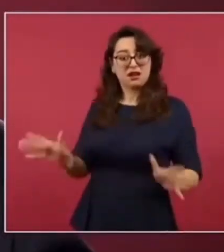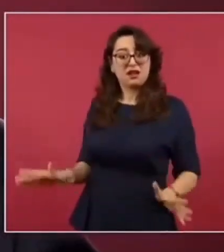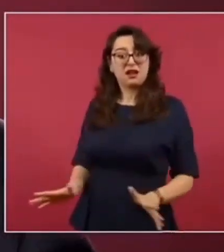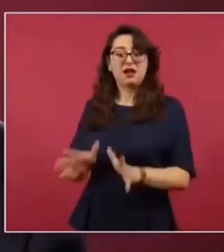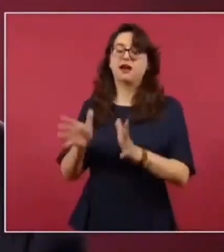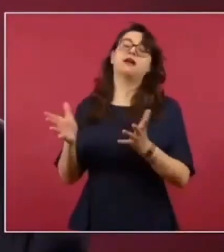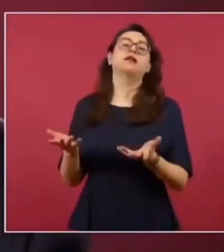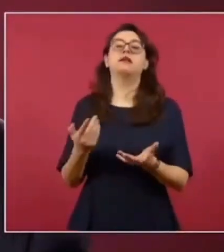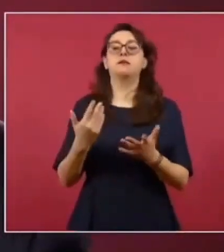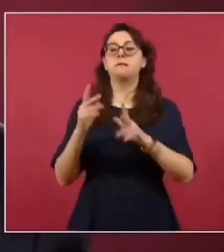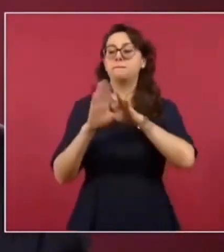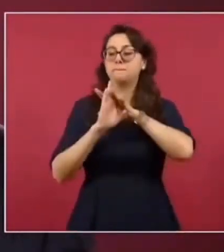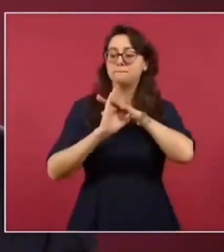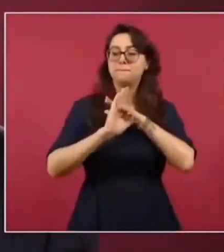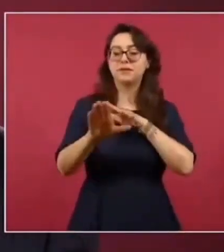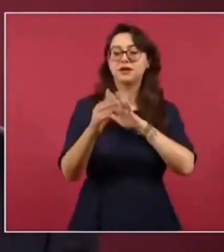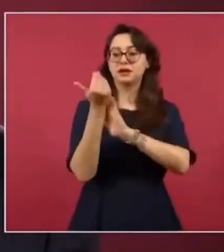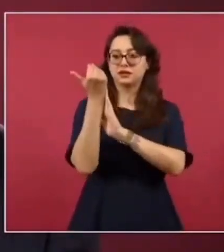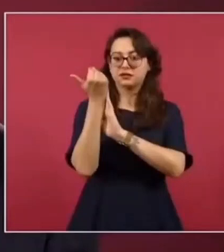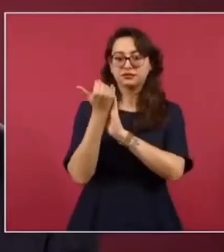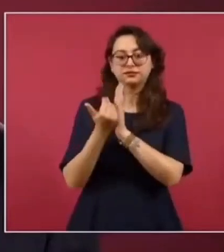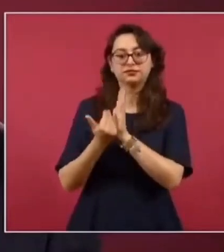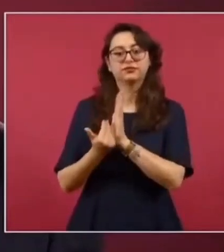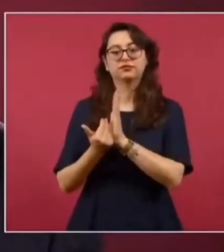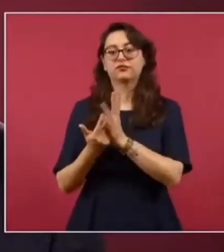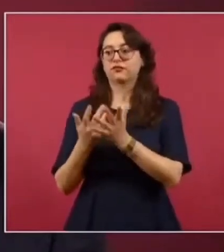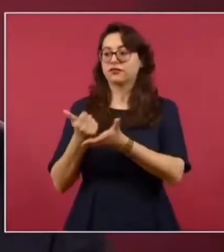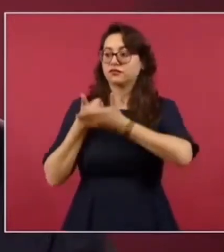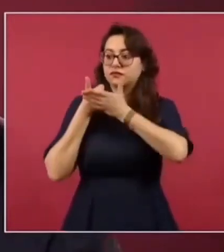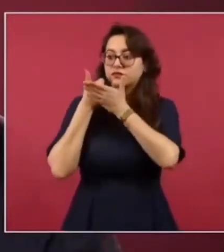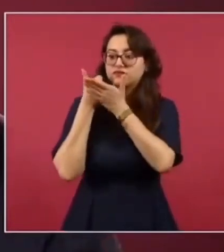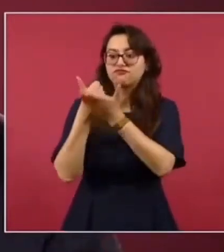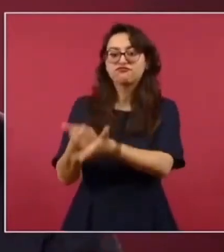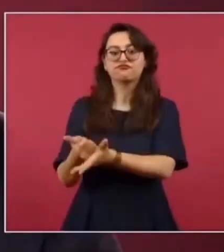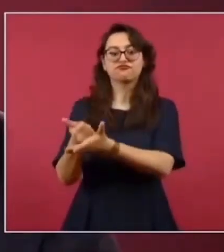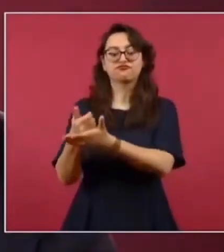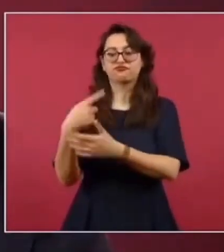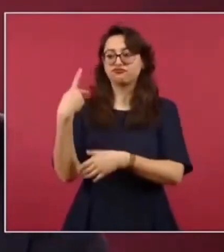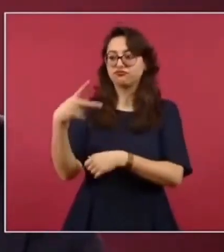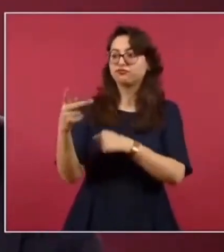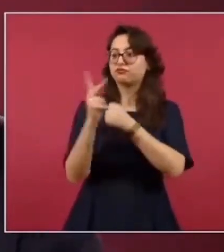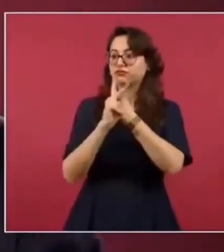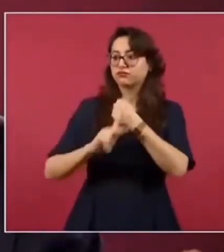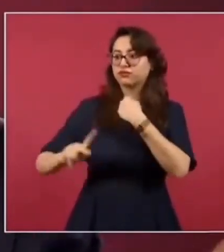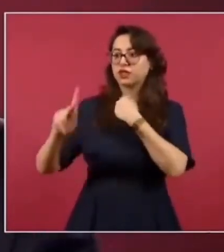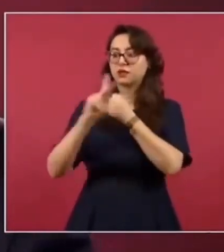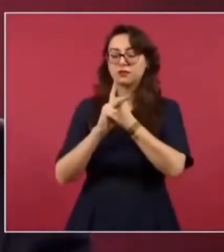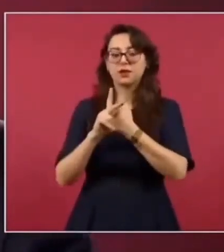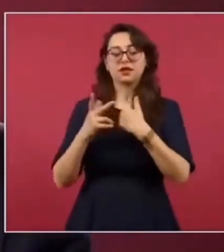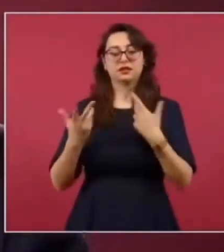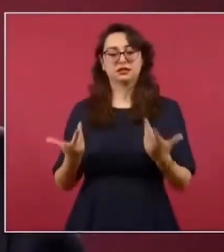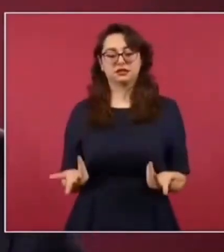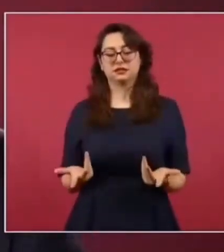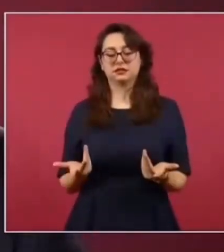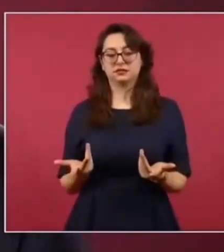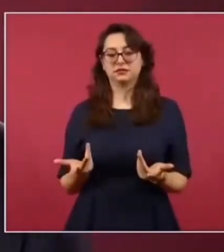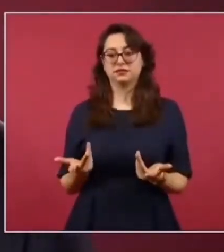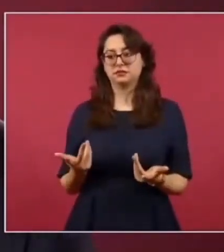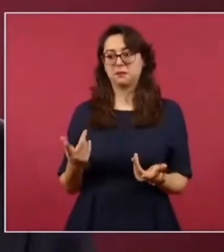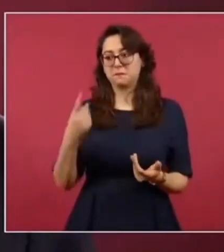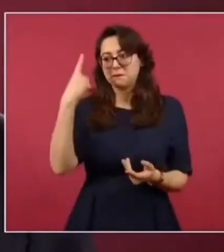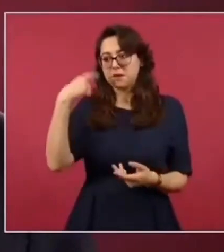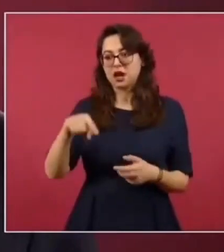atemperar, para tratar de detener